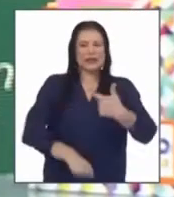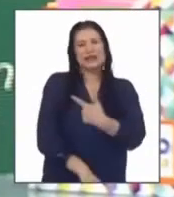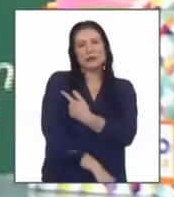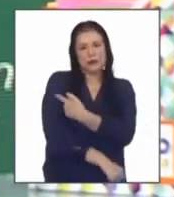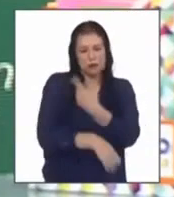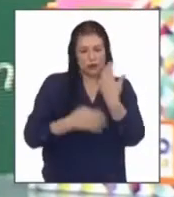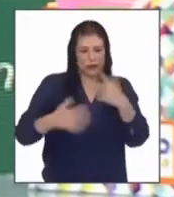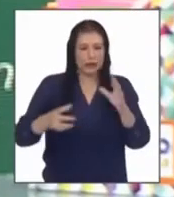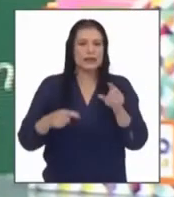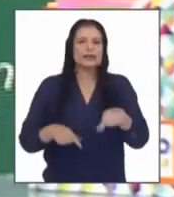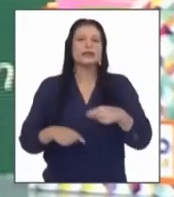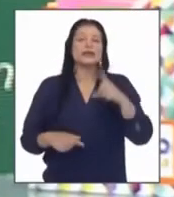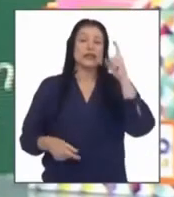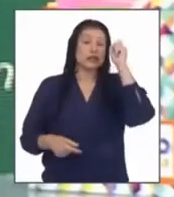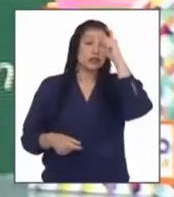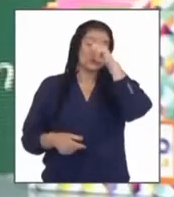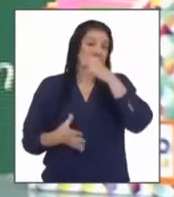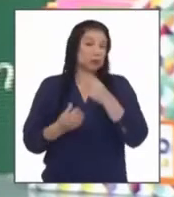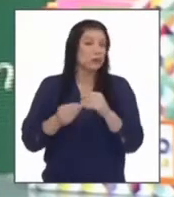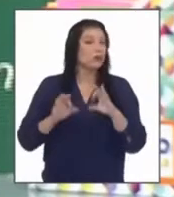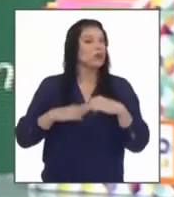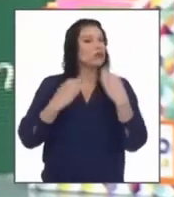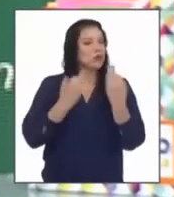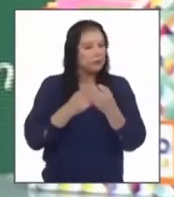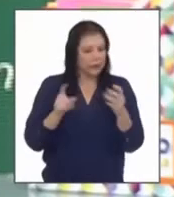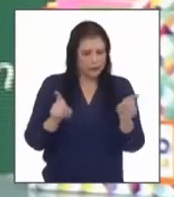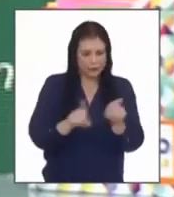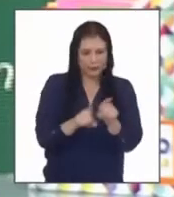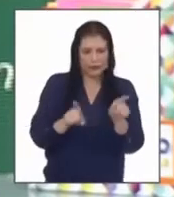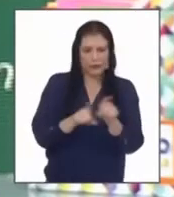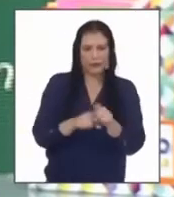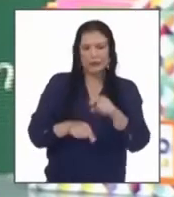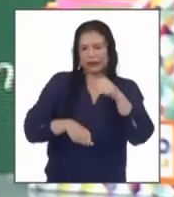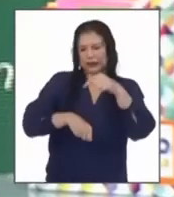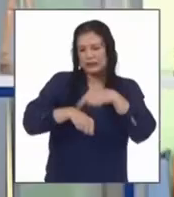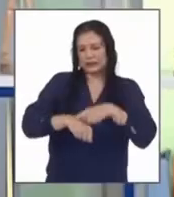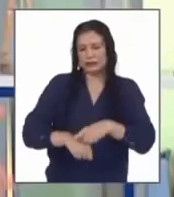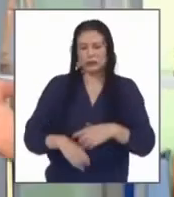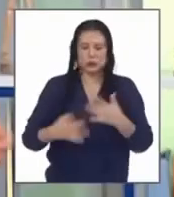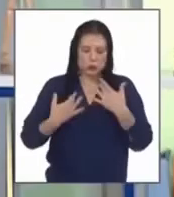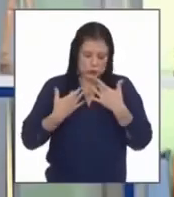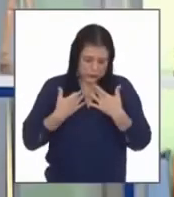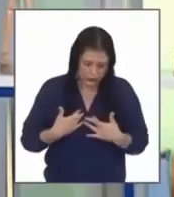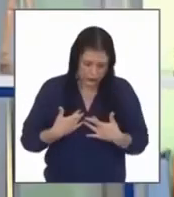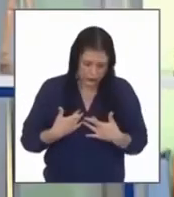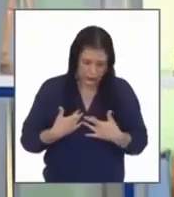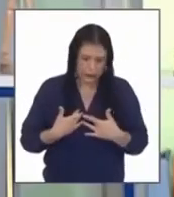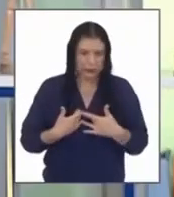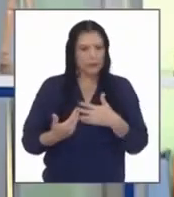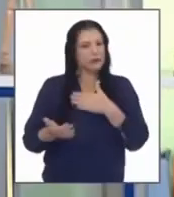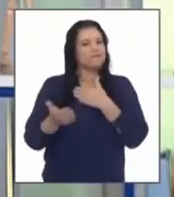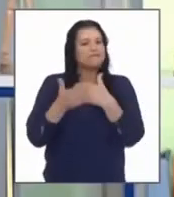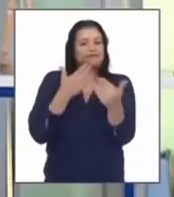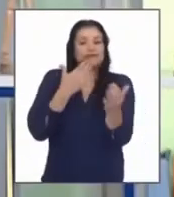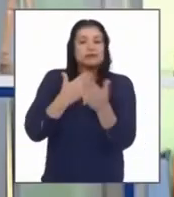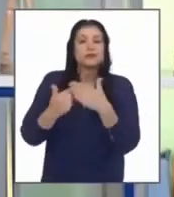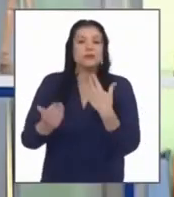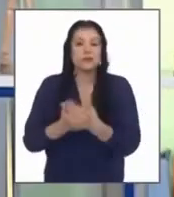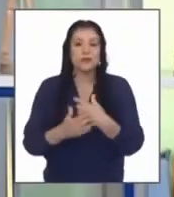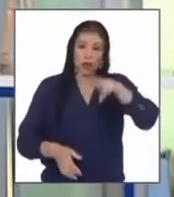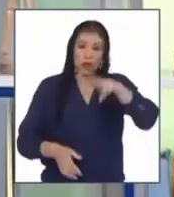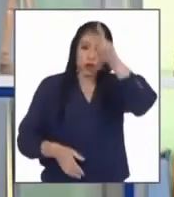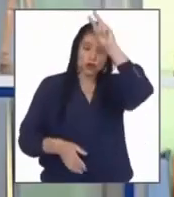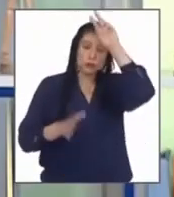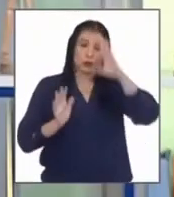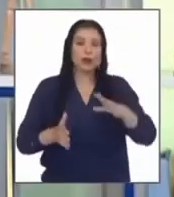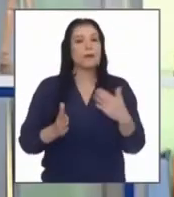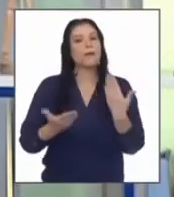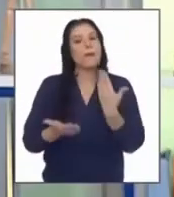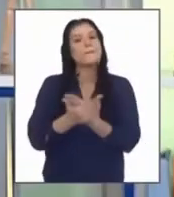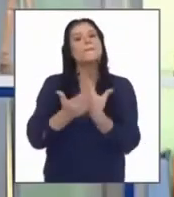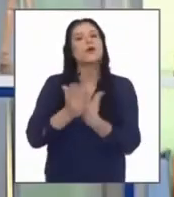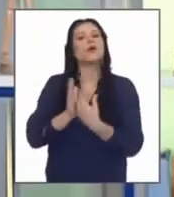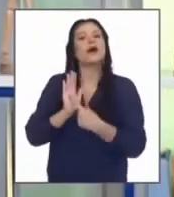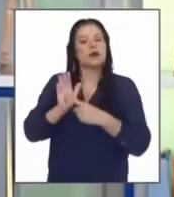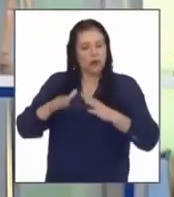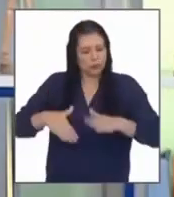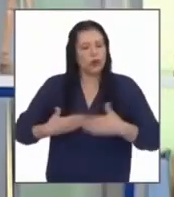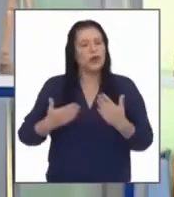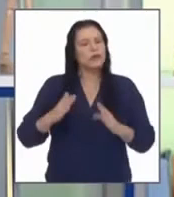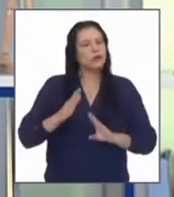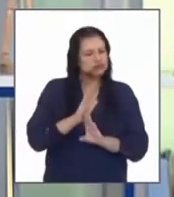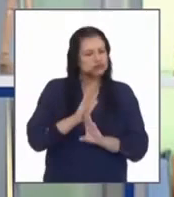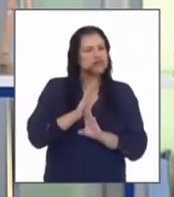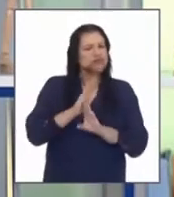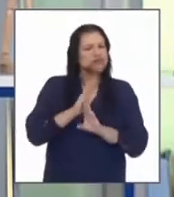muy complicado para muchas familias y ha traído también momentos muy tristes pero bueno a pesar de todo los peruanos hemos demostrado que podemos